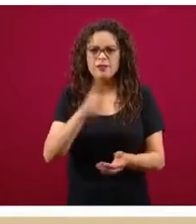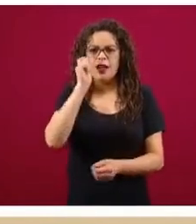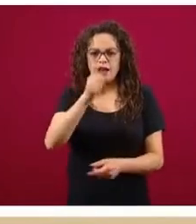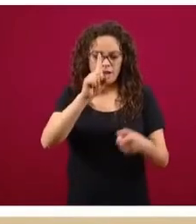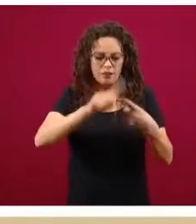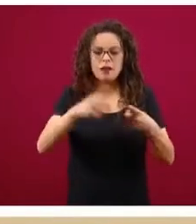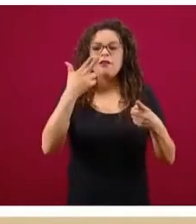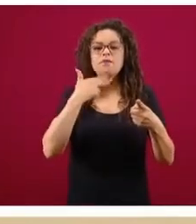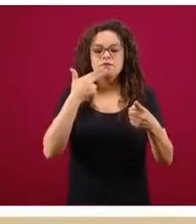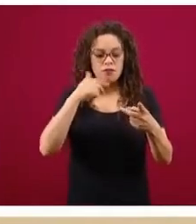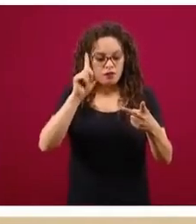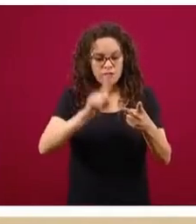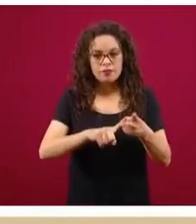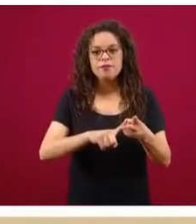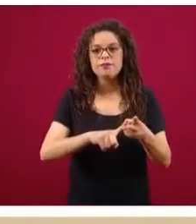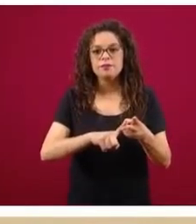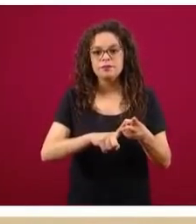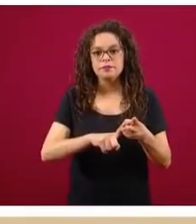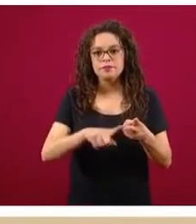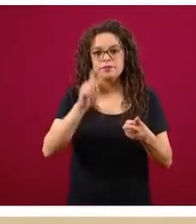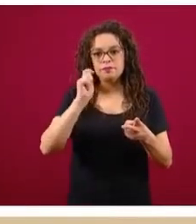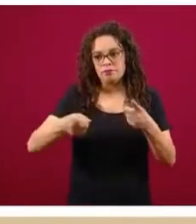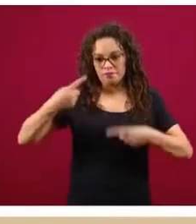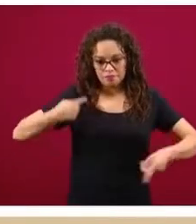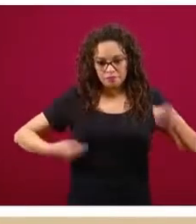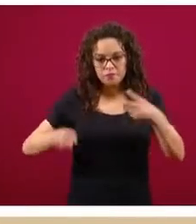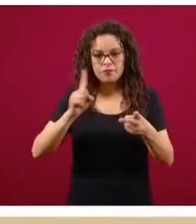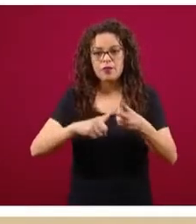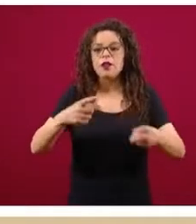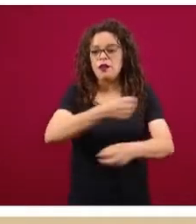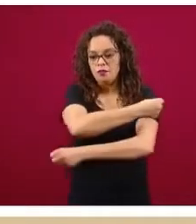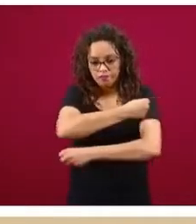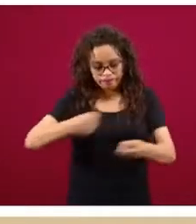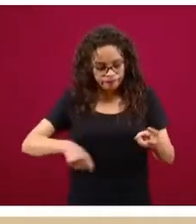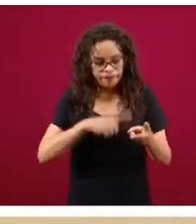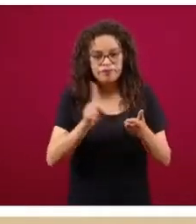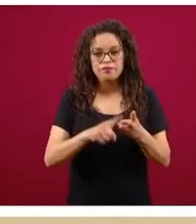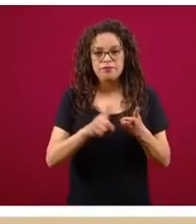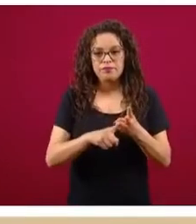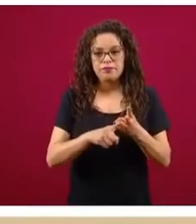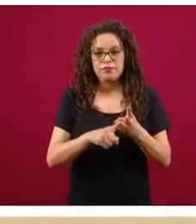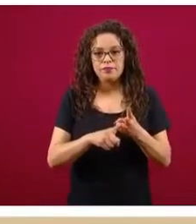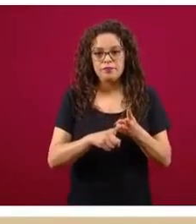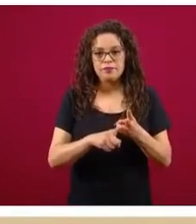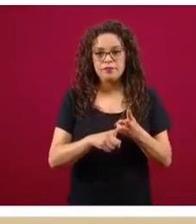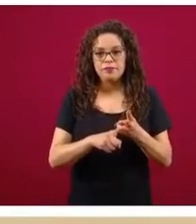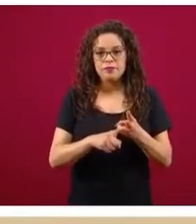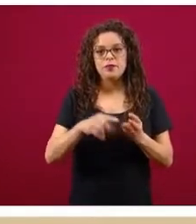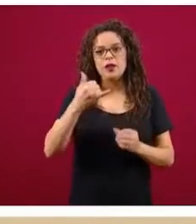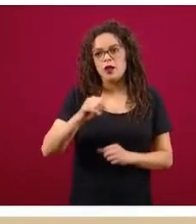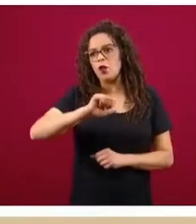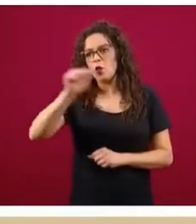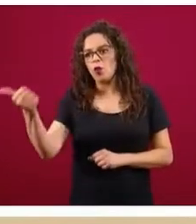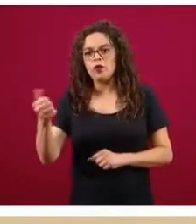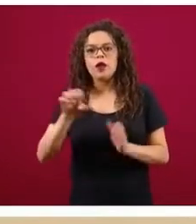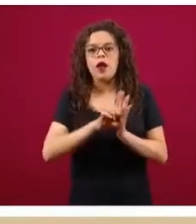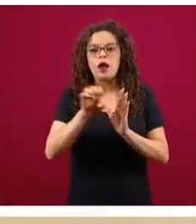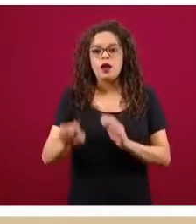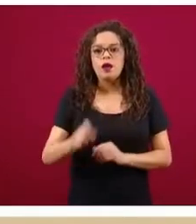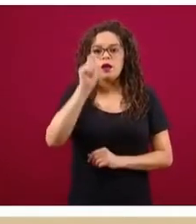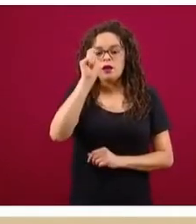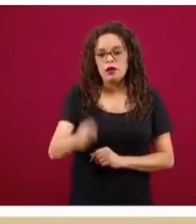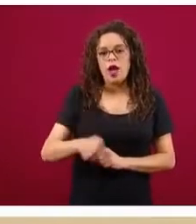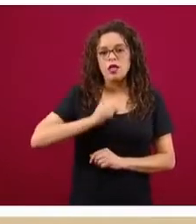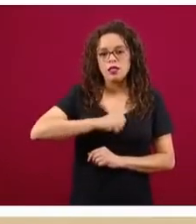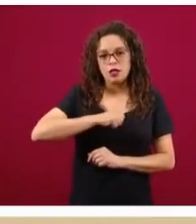diabetes, enfermedad cardiovascular, obesidad, pero también otras de menos frecuencia, como puede ser VIH, tratamiento